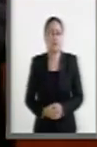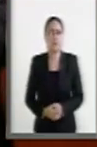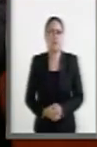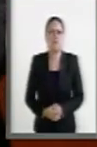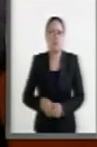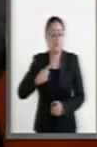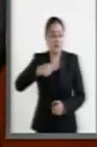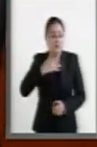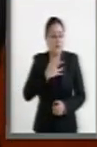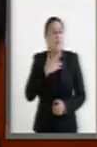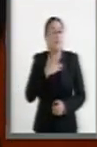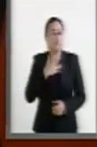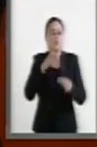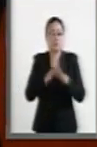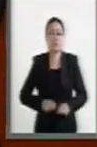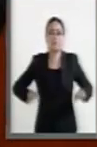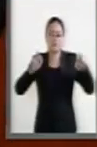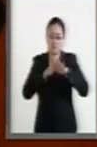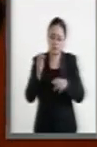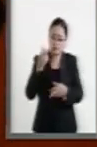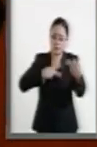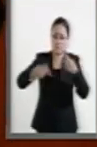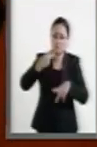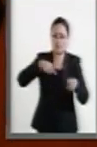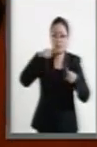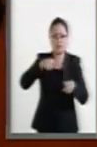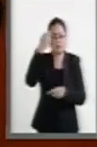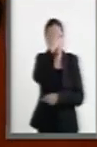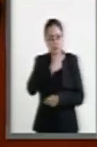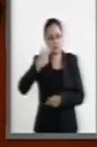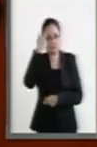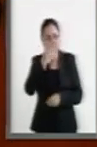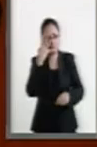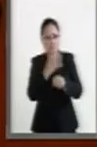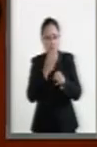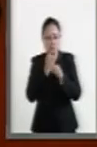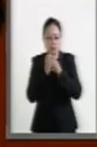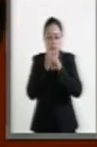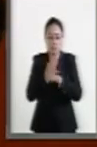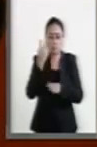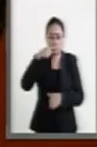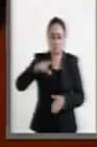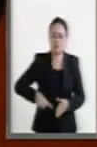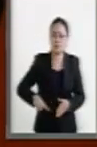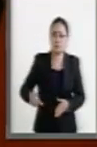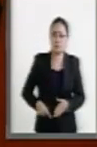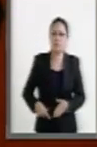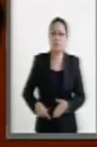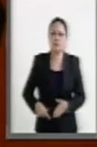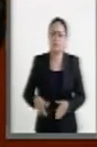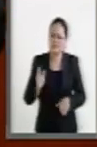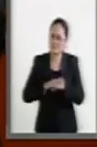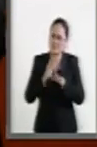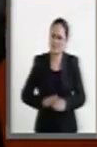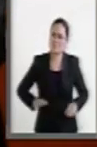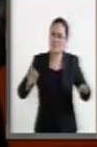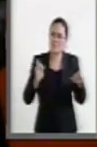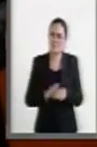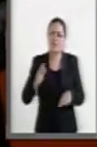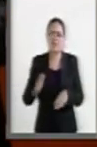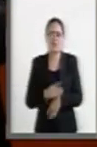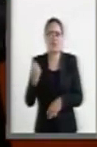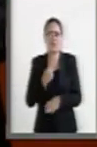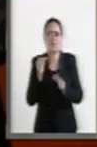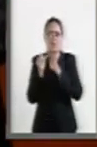Consideramos muy importante su presencia en el análisis de la glosa del cuarto informe de gobierno. Más aún, porque en los últimos